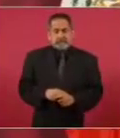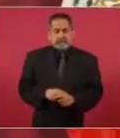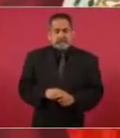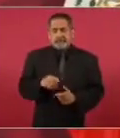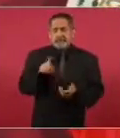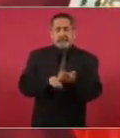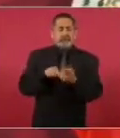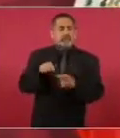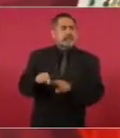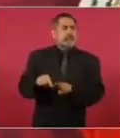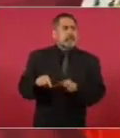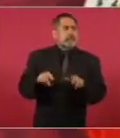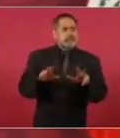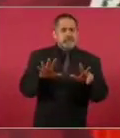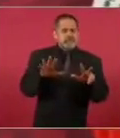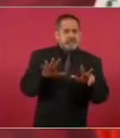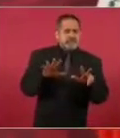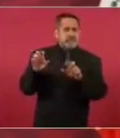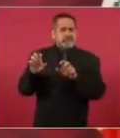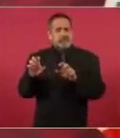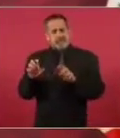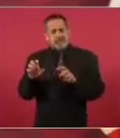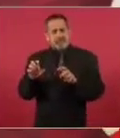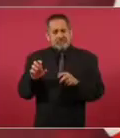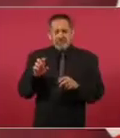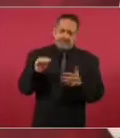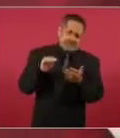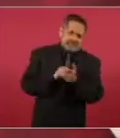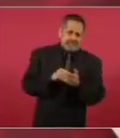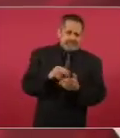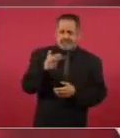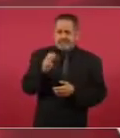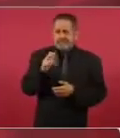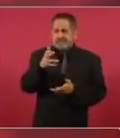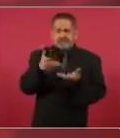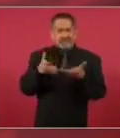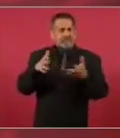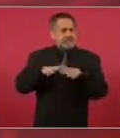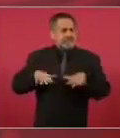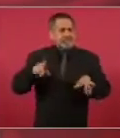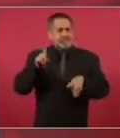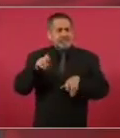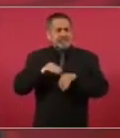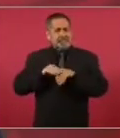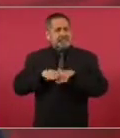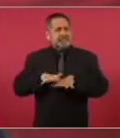800 mil hectáreas de riego,